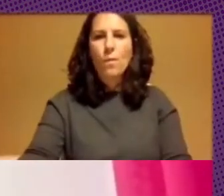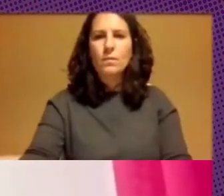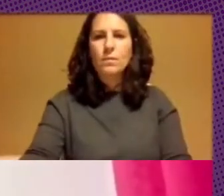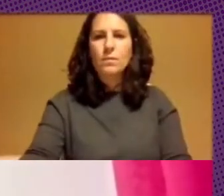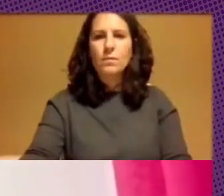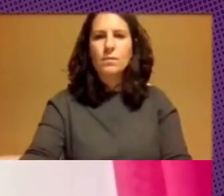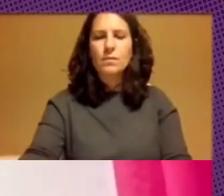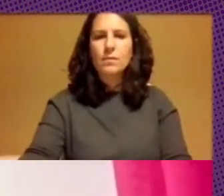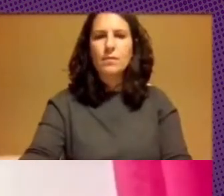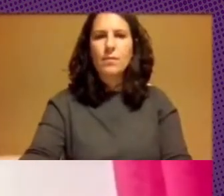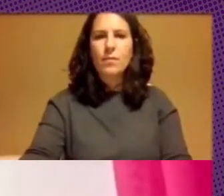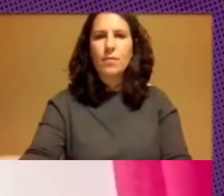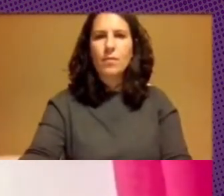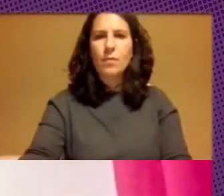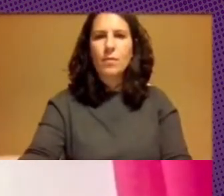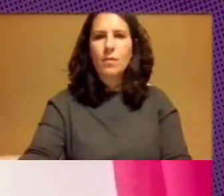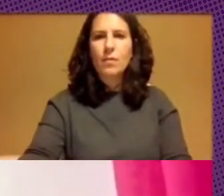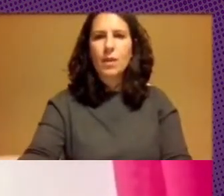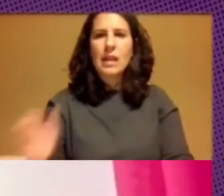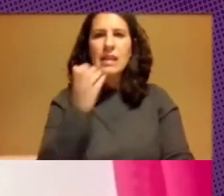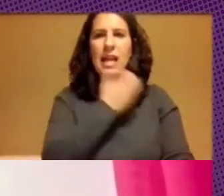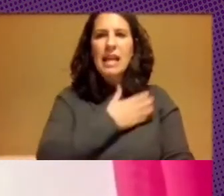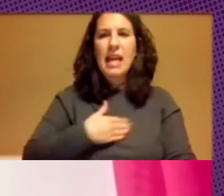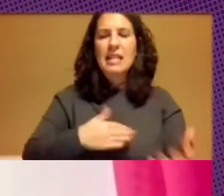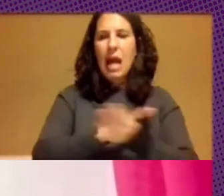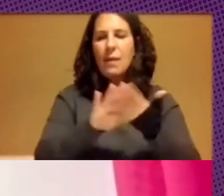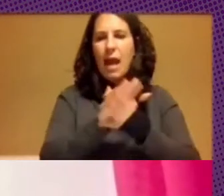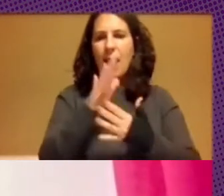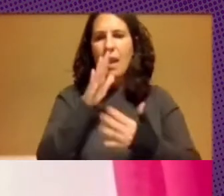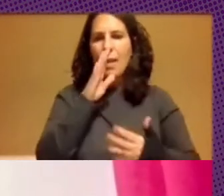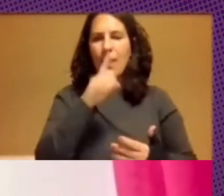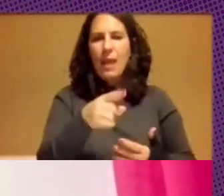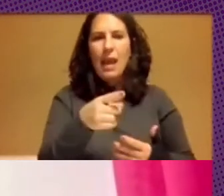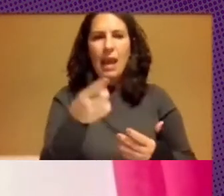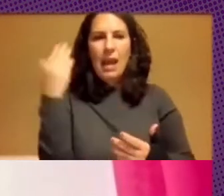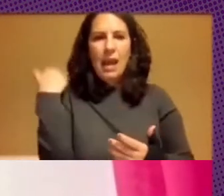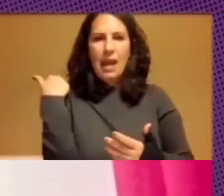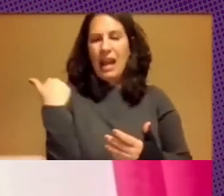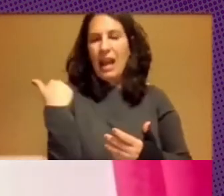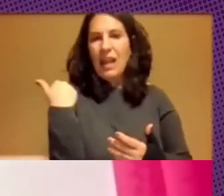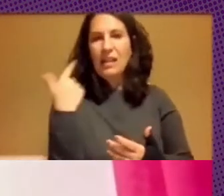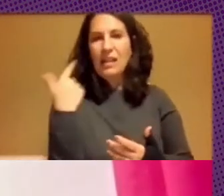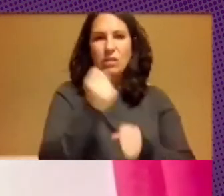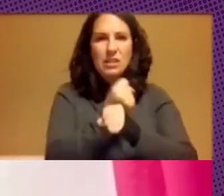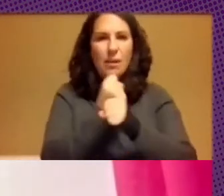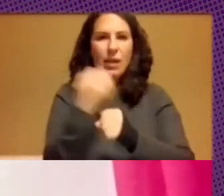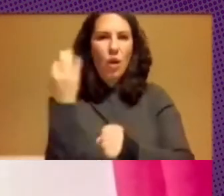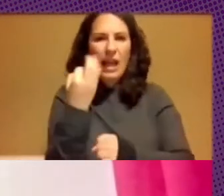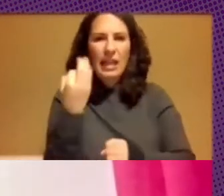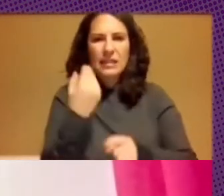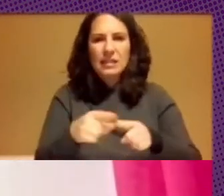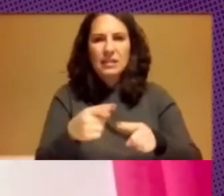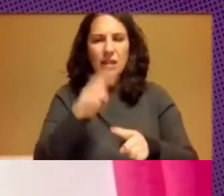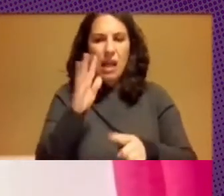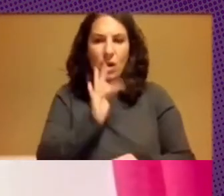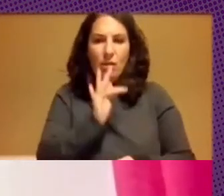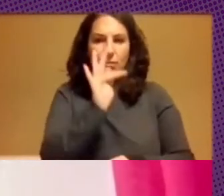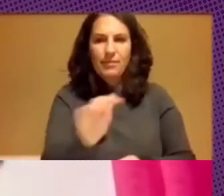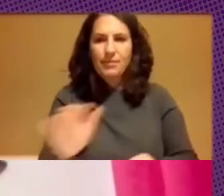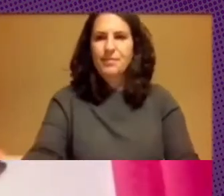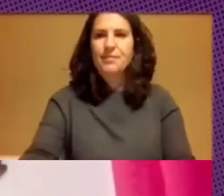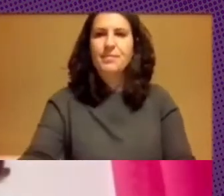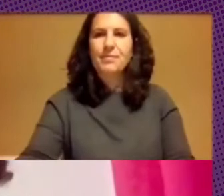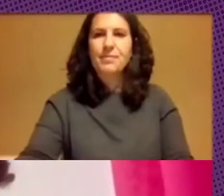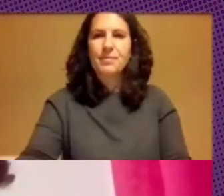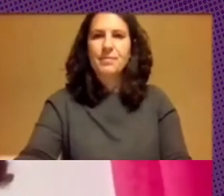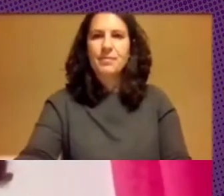quieres hablar, si acaso de ProEBA, por ejemplo, o de los casos más recientes en que estés trabajando, la palabra es tuya. Muchas gracias.